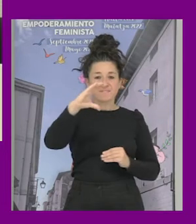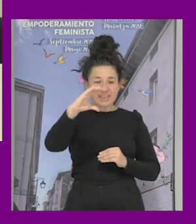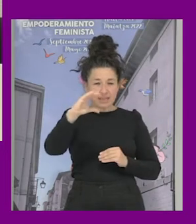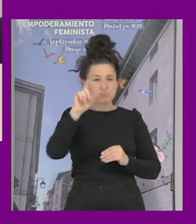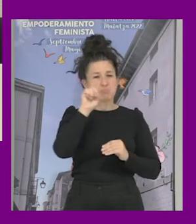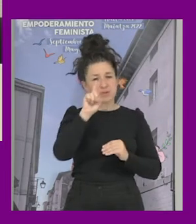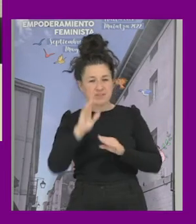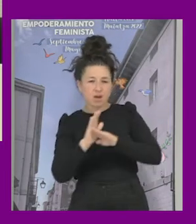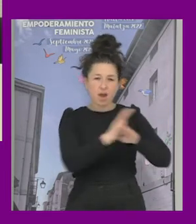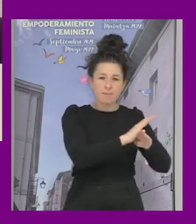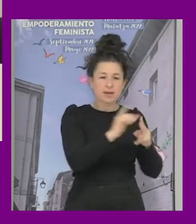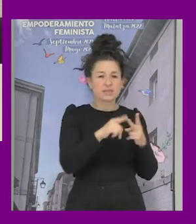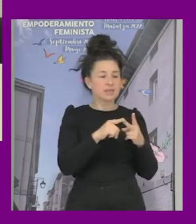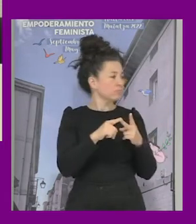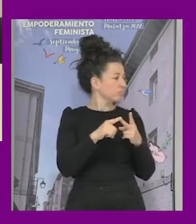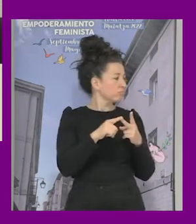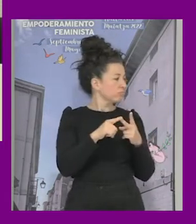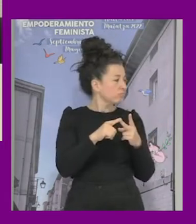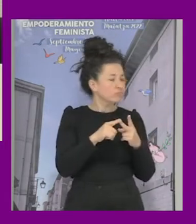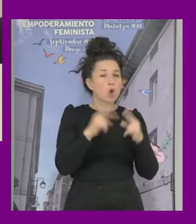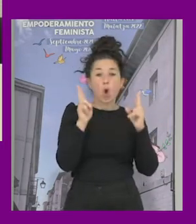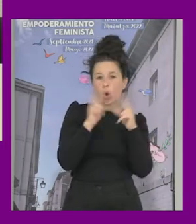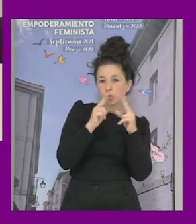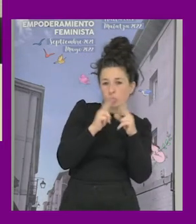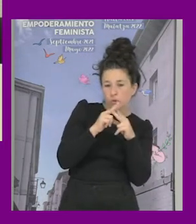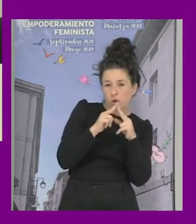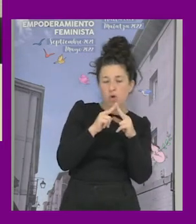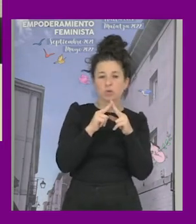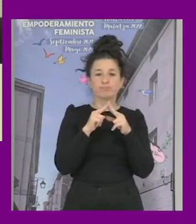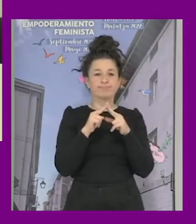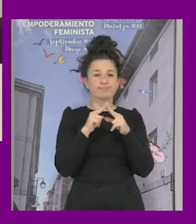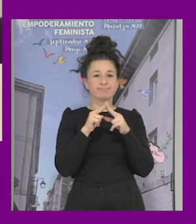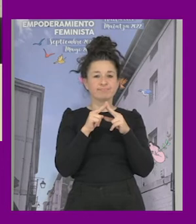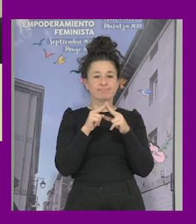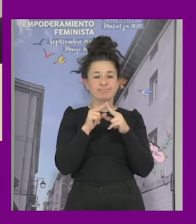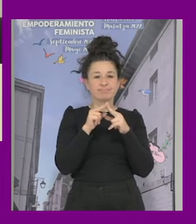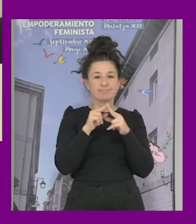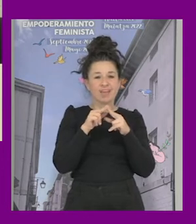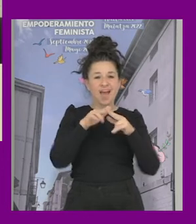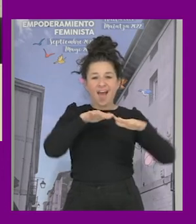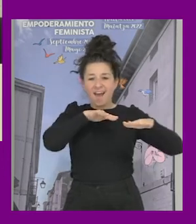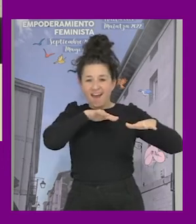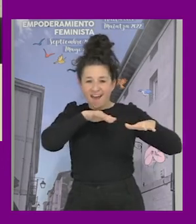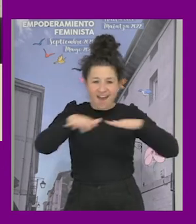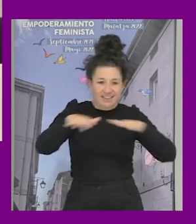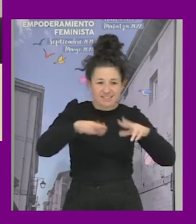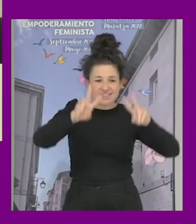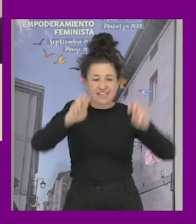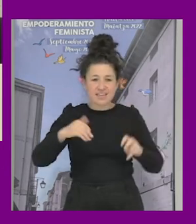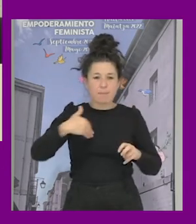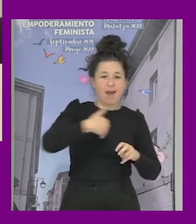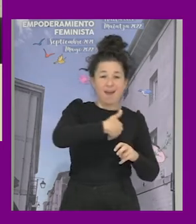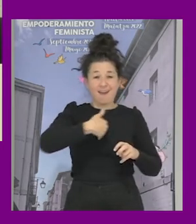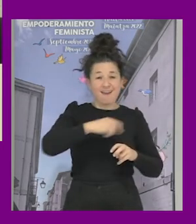profesor de consultor de un buen activista sobre el género sobre